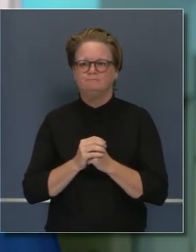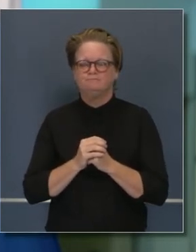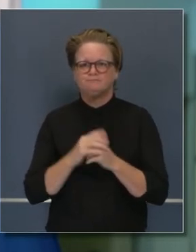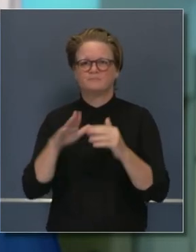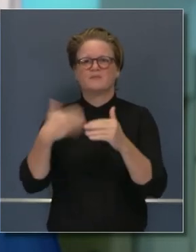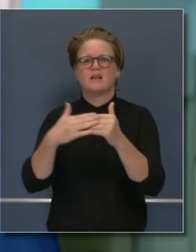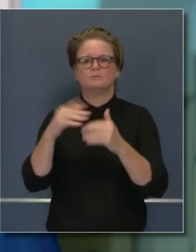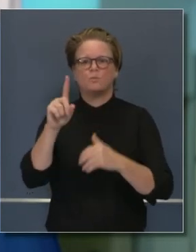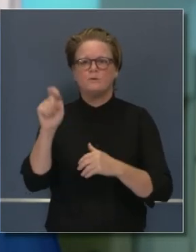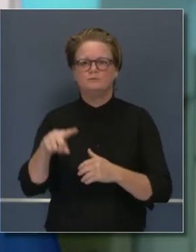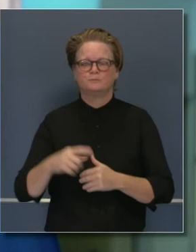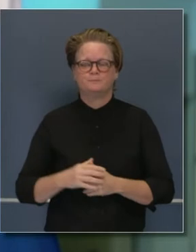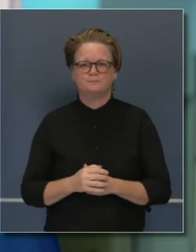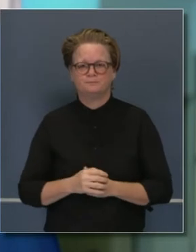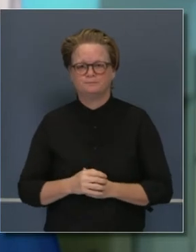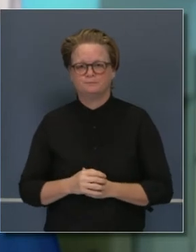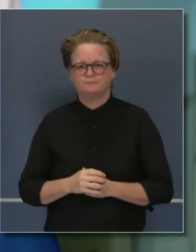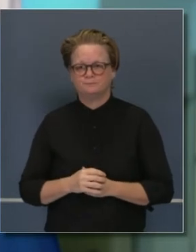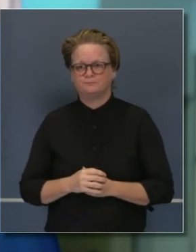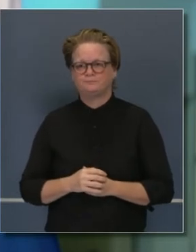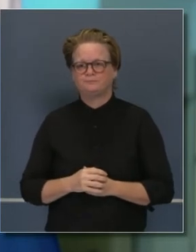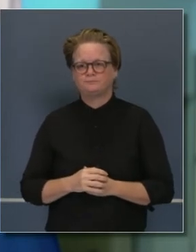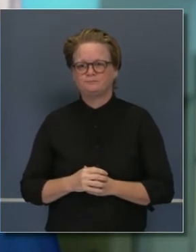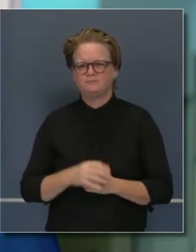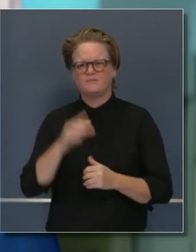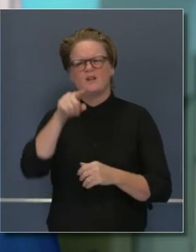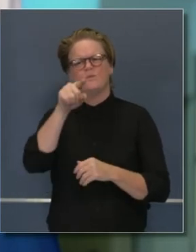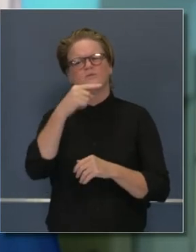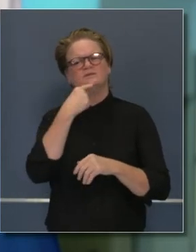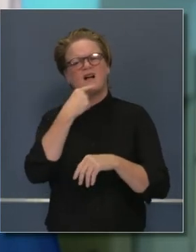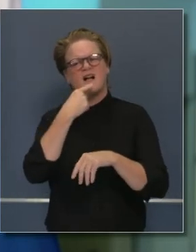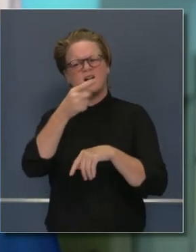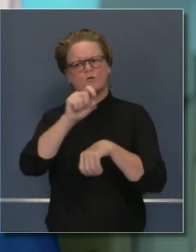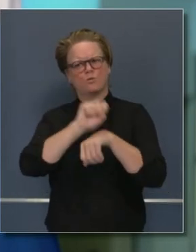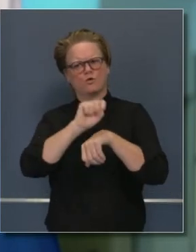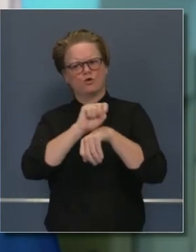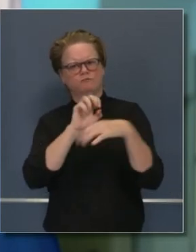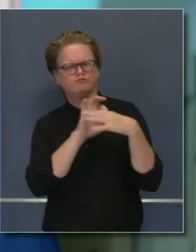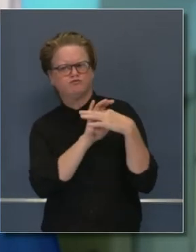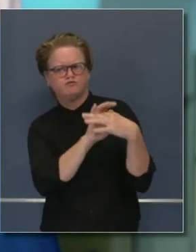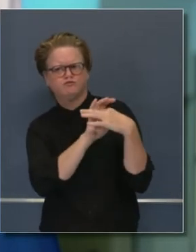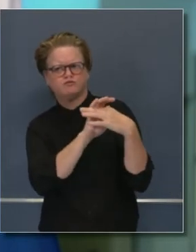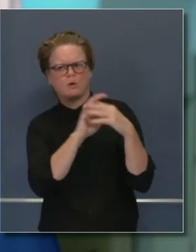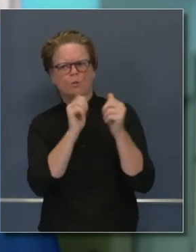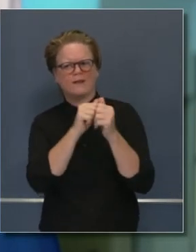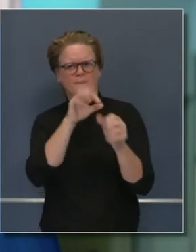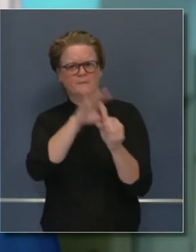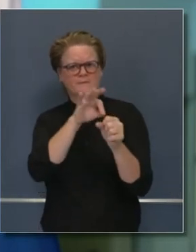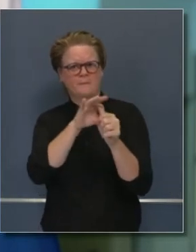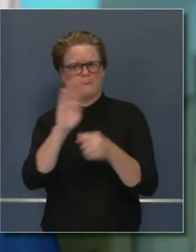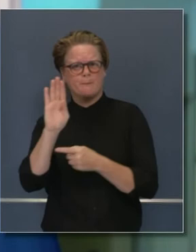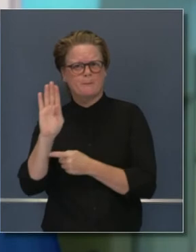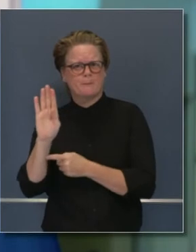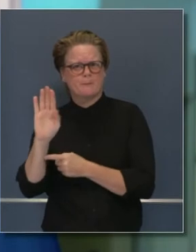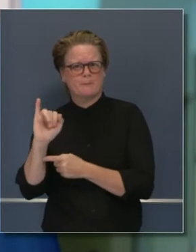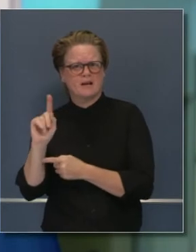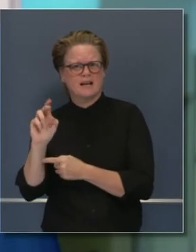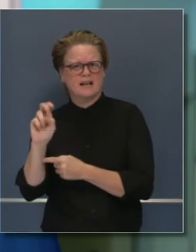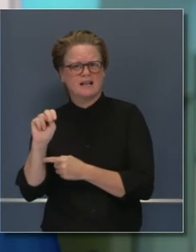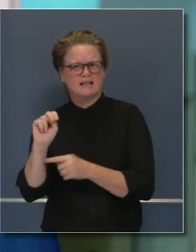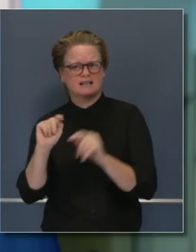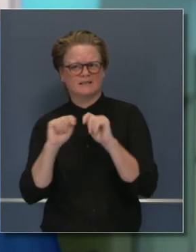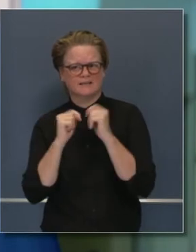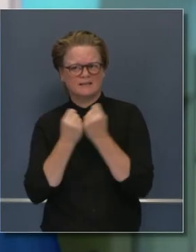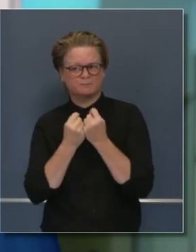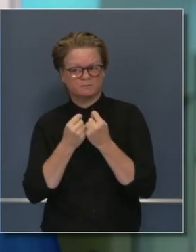Gobernador, usted ha mencionado que ha estado trabajando con el equipo del presidente Biden con